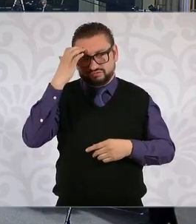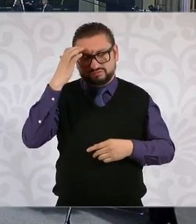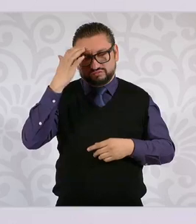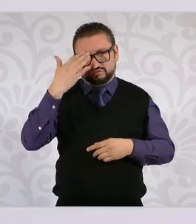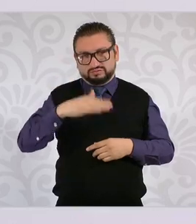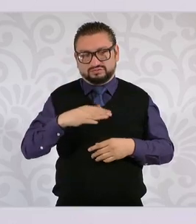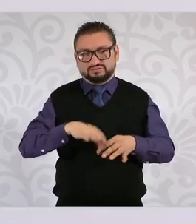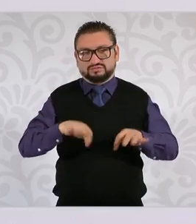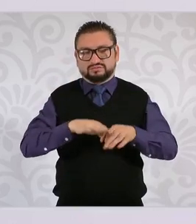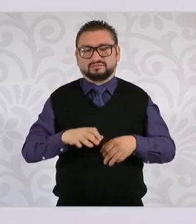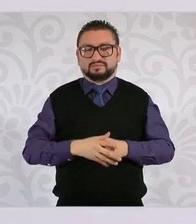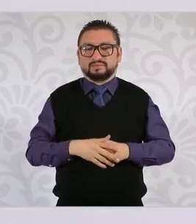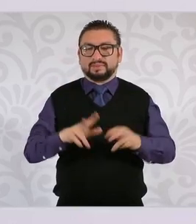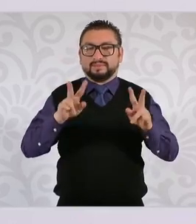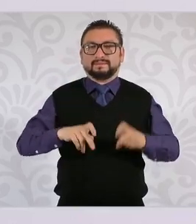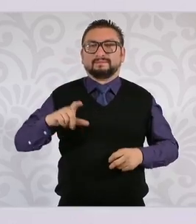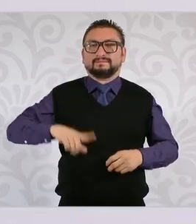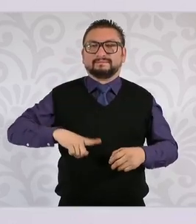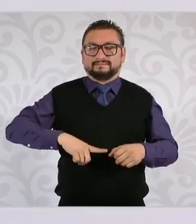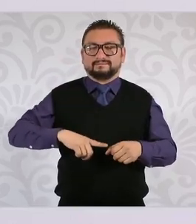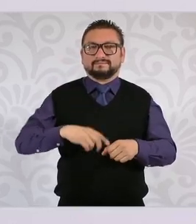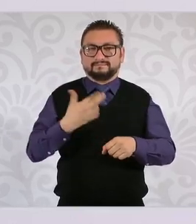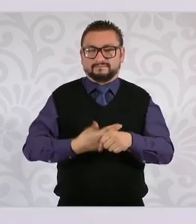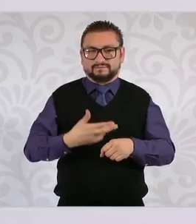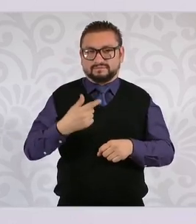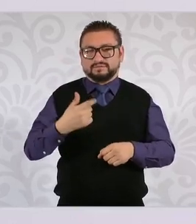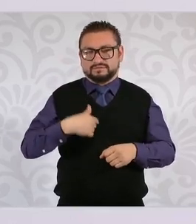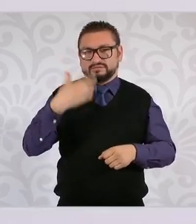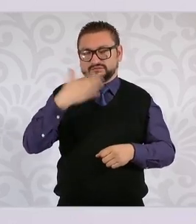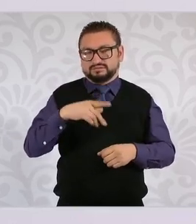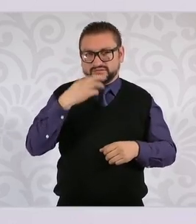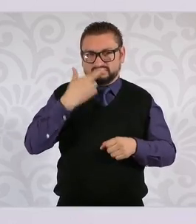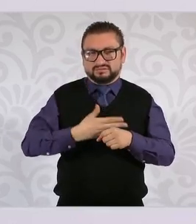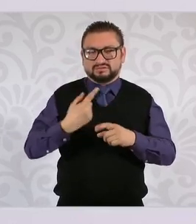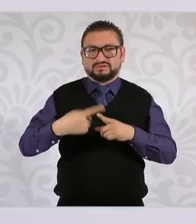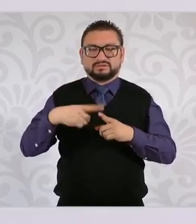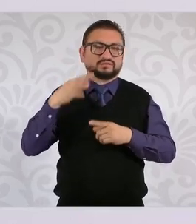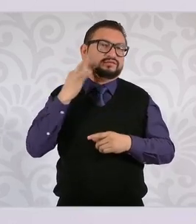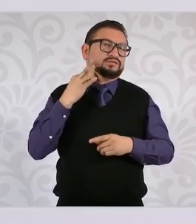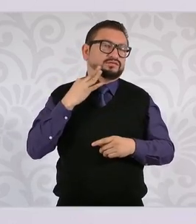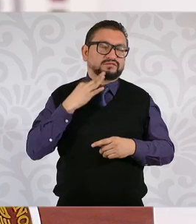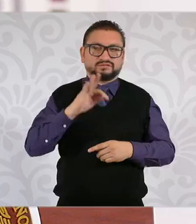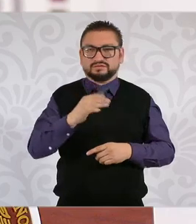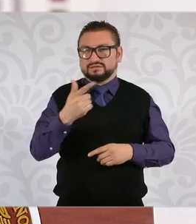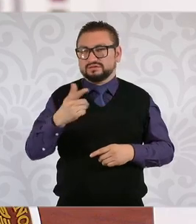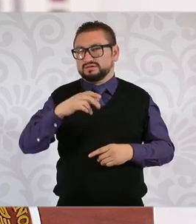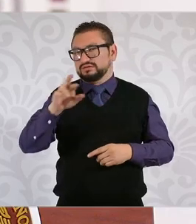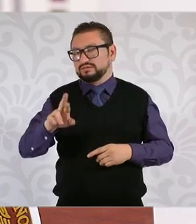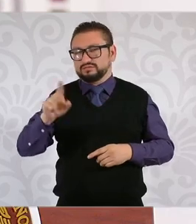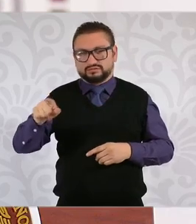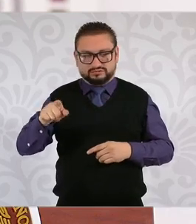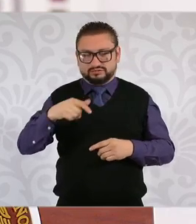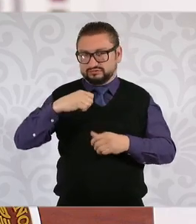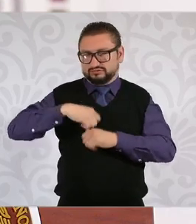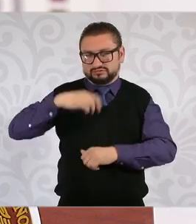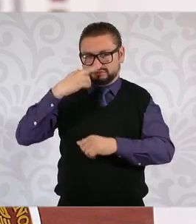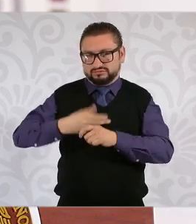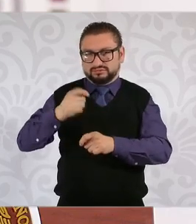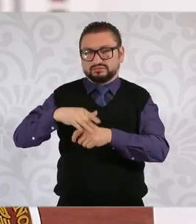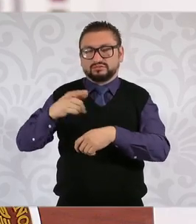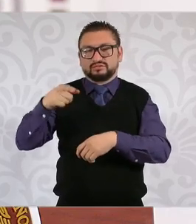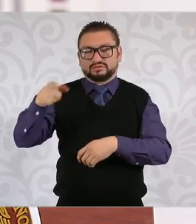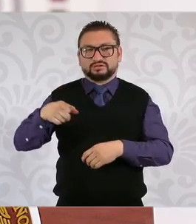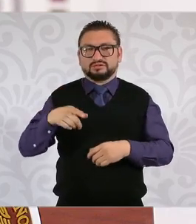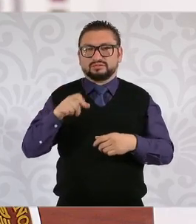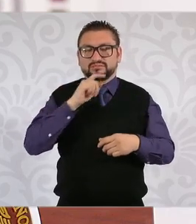Sobre el caso del gobernador, en todo caso es la Fiscalía General de la República que atrajo el caso del